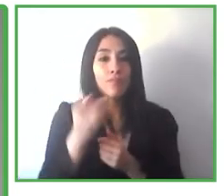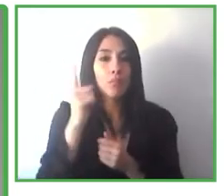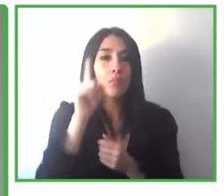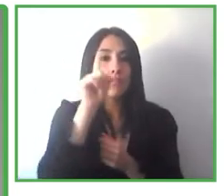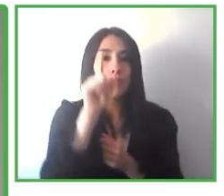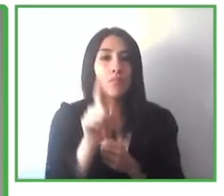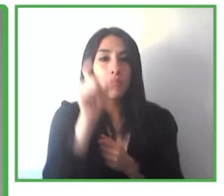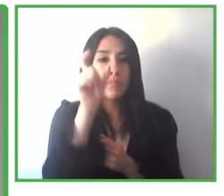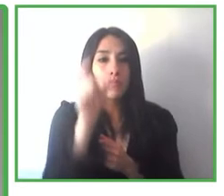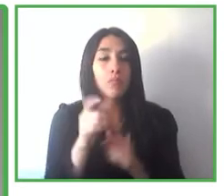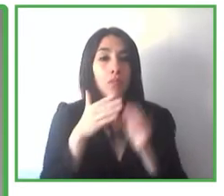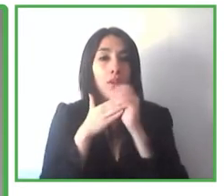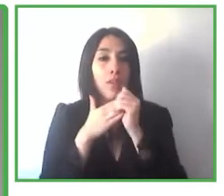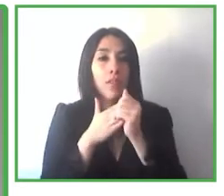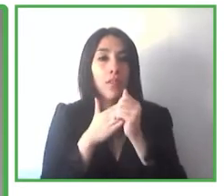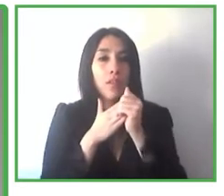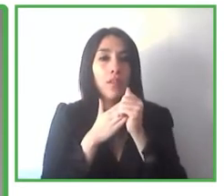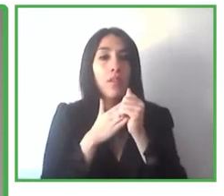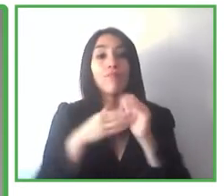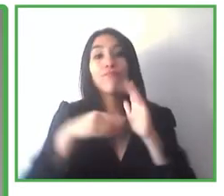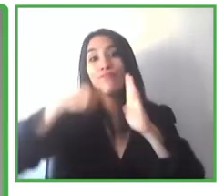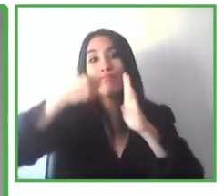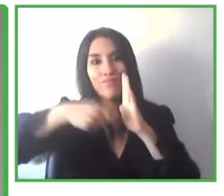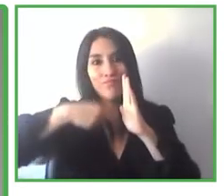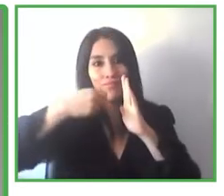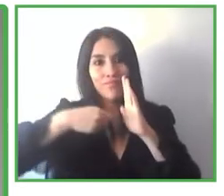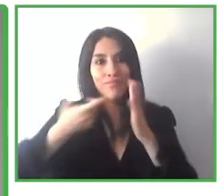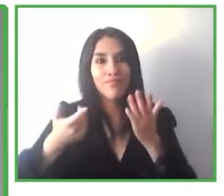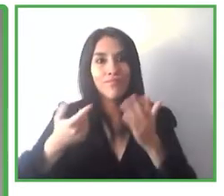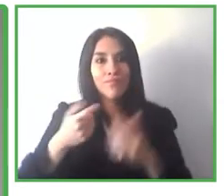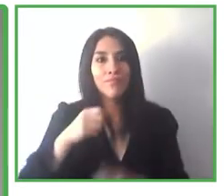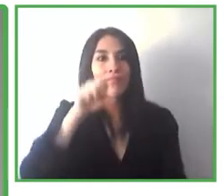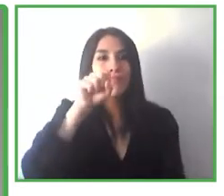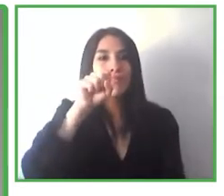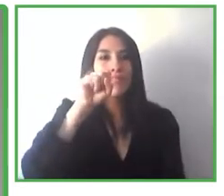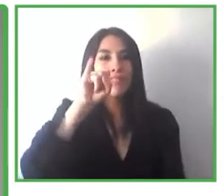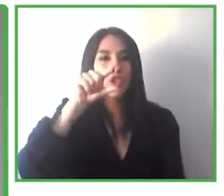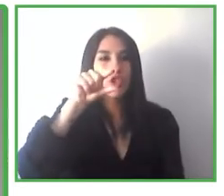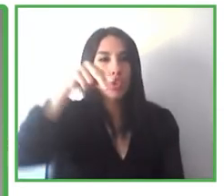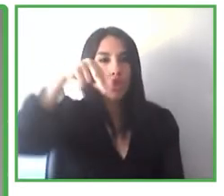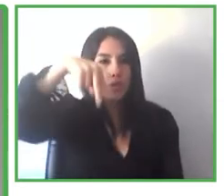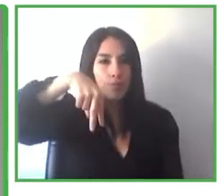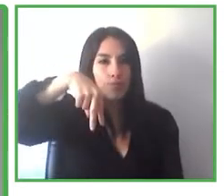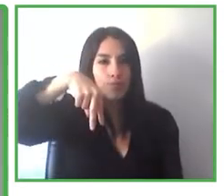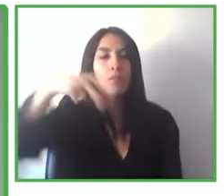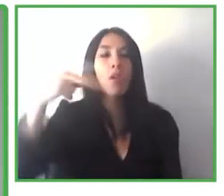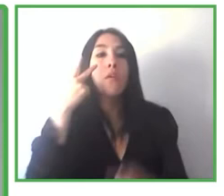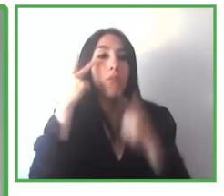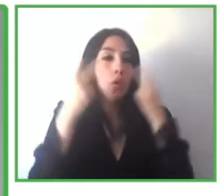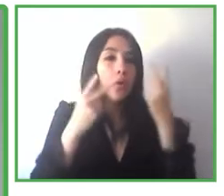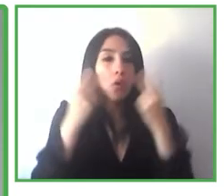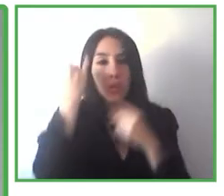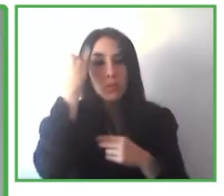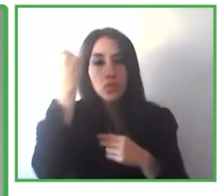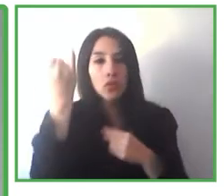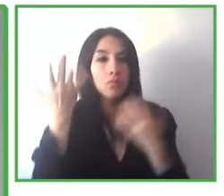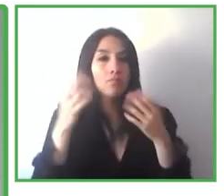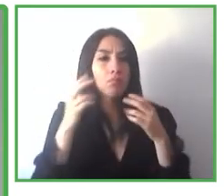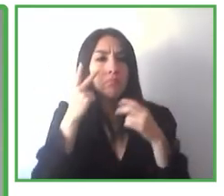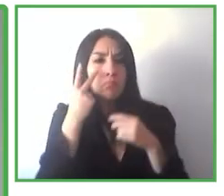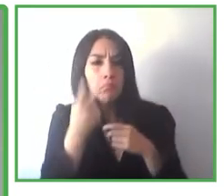proyecto Seeing AI o sea, viendo con inteligencia artificial o que la inteligencia artificial nos permite ver.